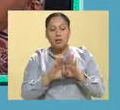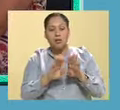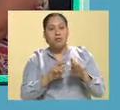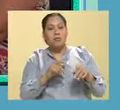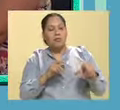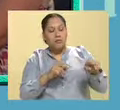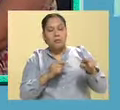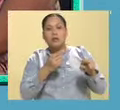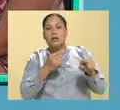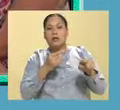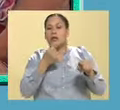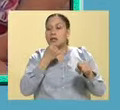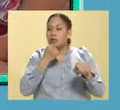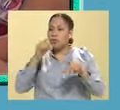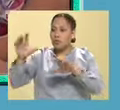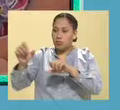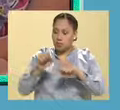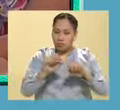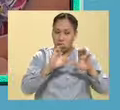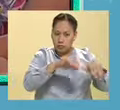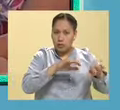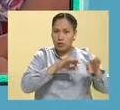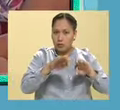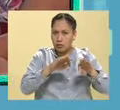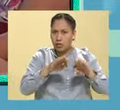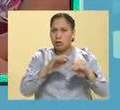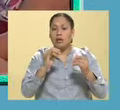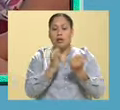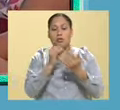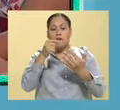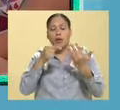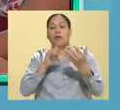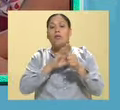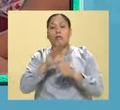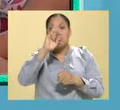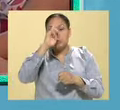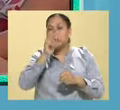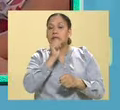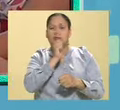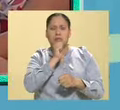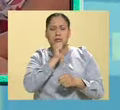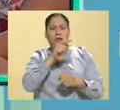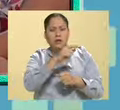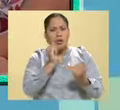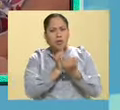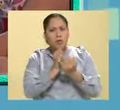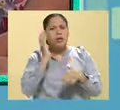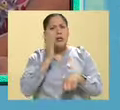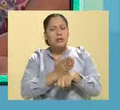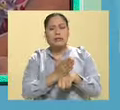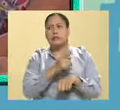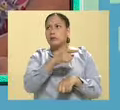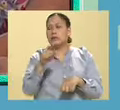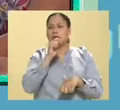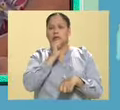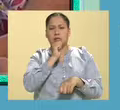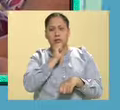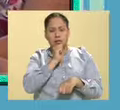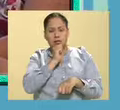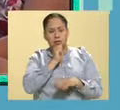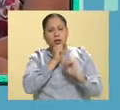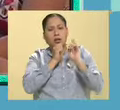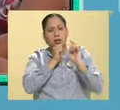deben contratar a los menores y cuáles son las prohibiciones, incluso las sanciones. derivadas de la